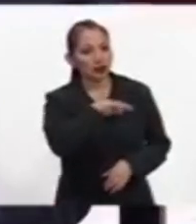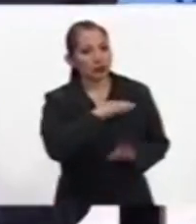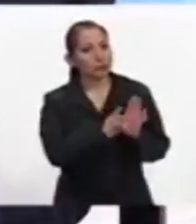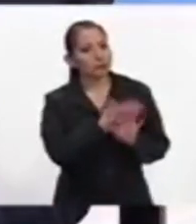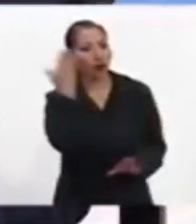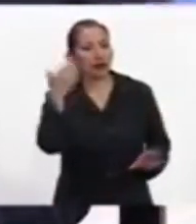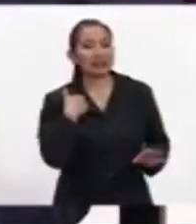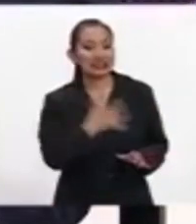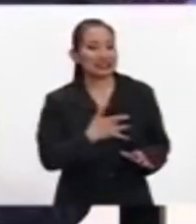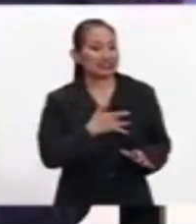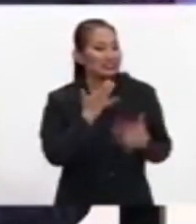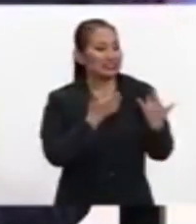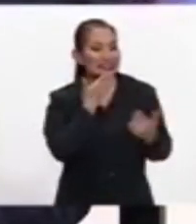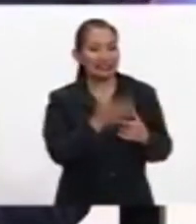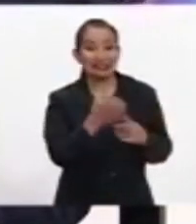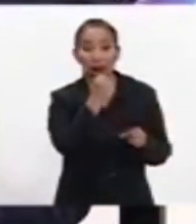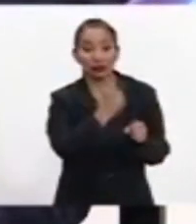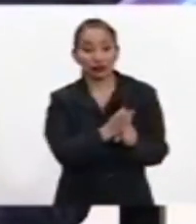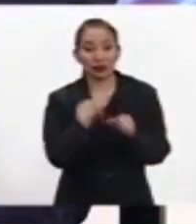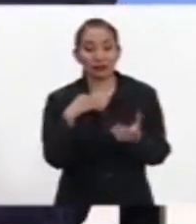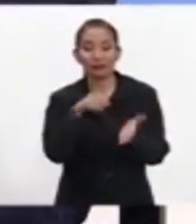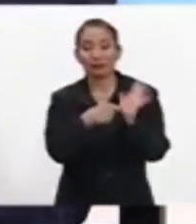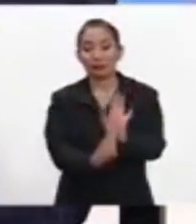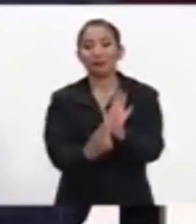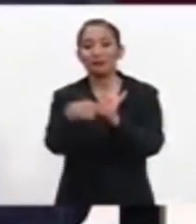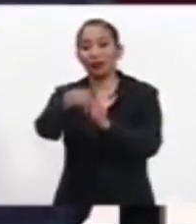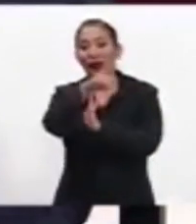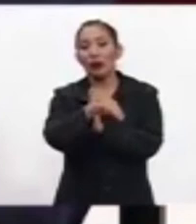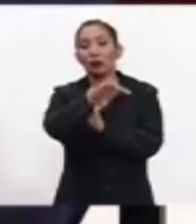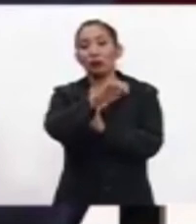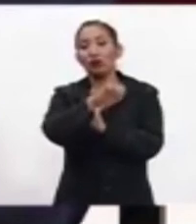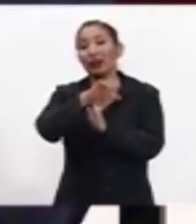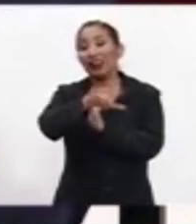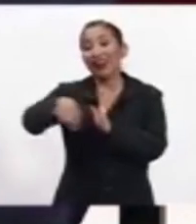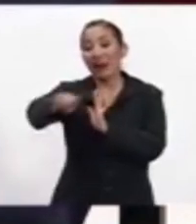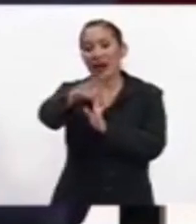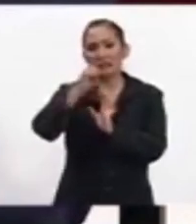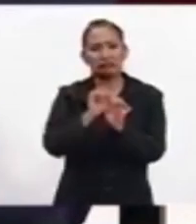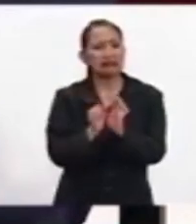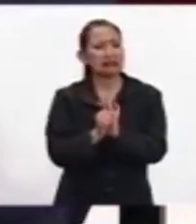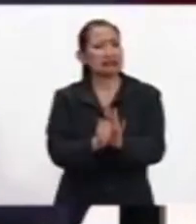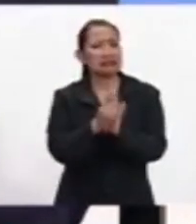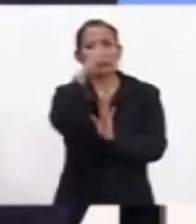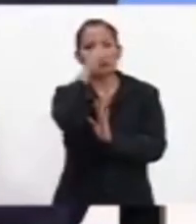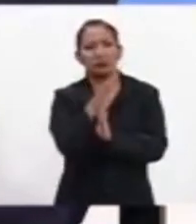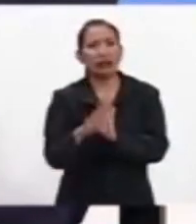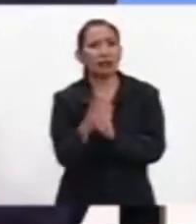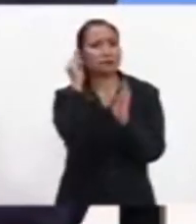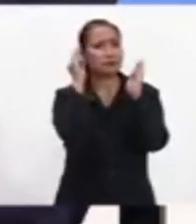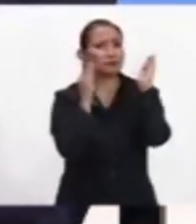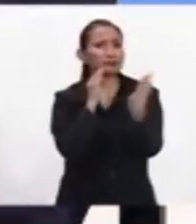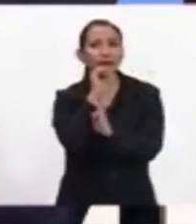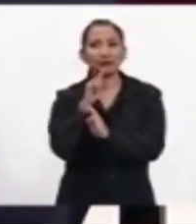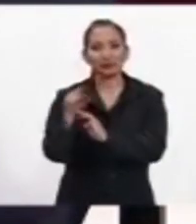muy gratificante tener la oportunidad de presentarlos en el MUNAL, que es realmente un emblema, no solo en México, sino también,